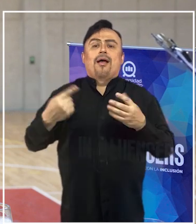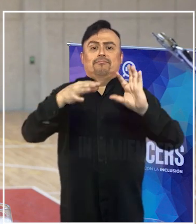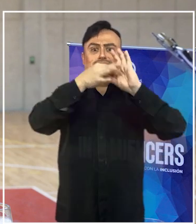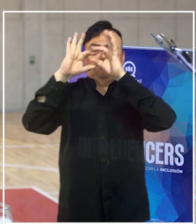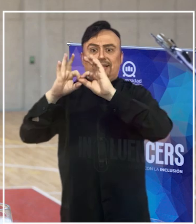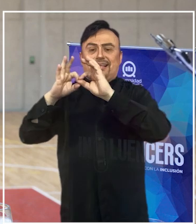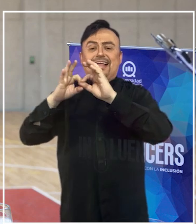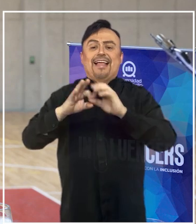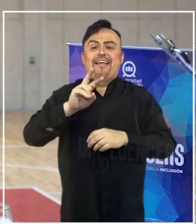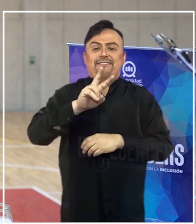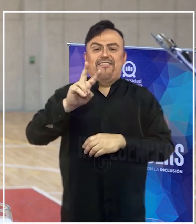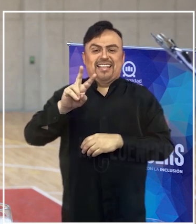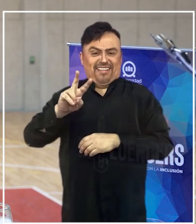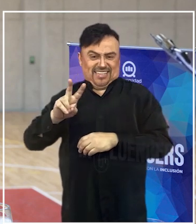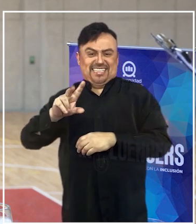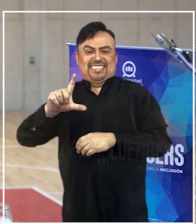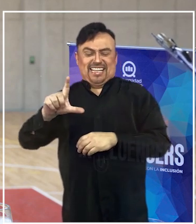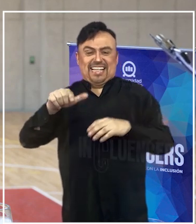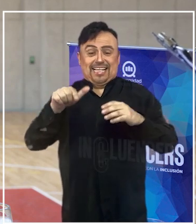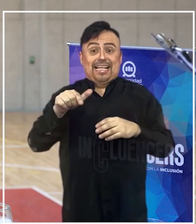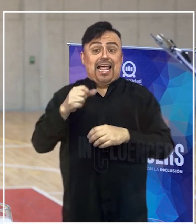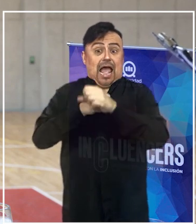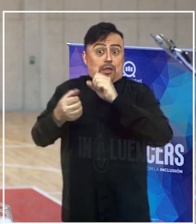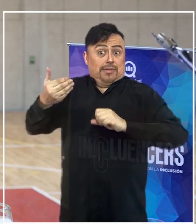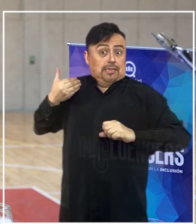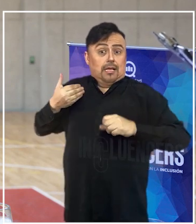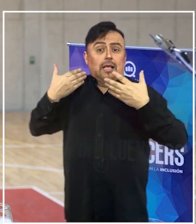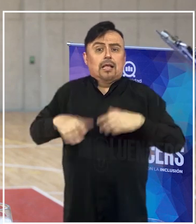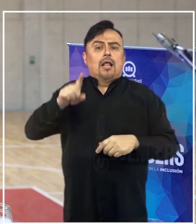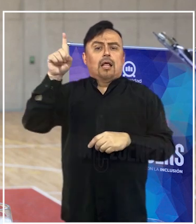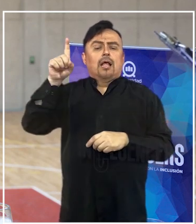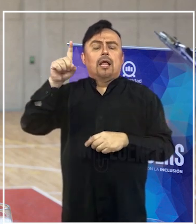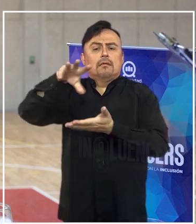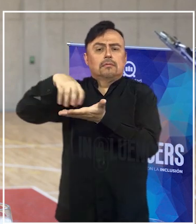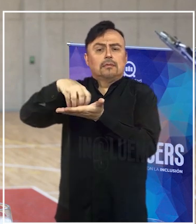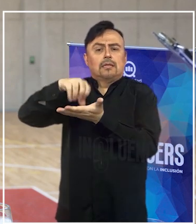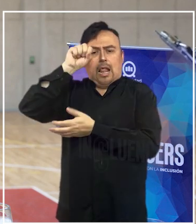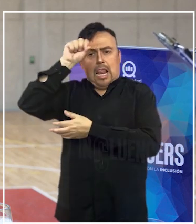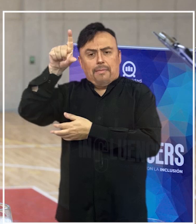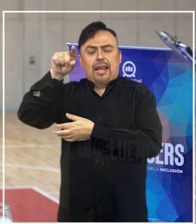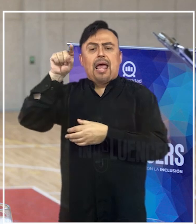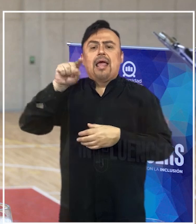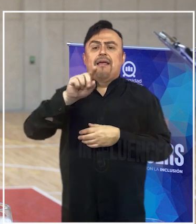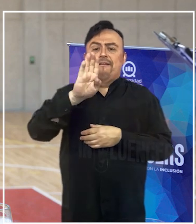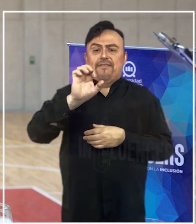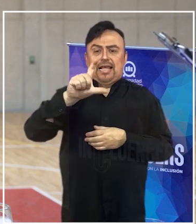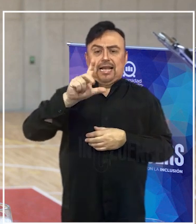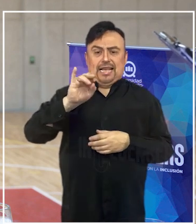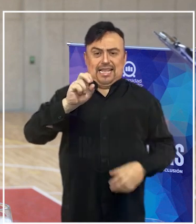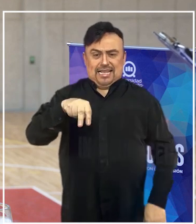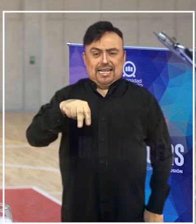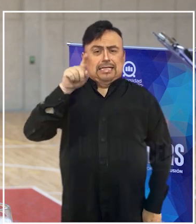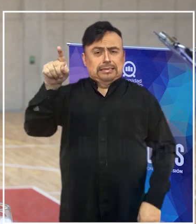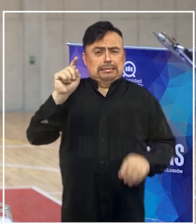del 2027, en un evento que el año pasado se realizó en Berlín, que tuvo una inauguración,